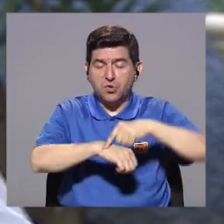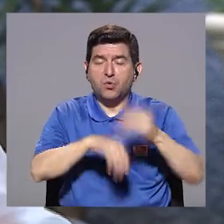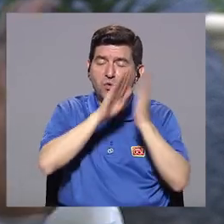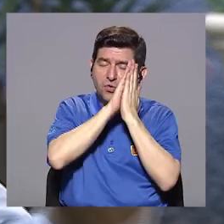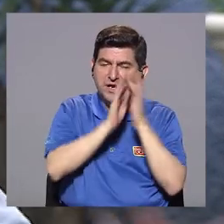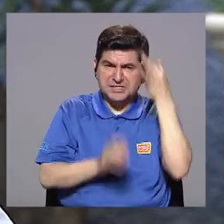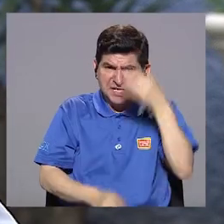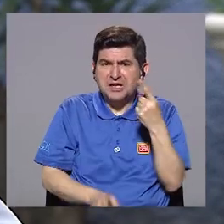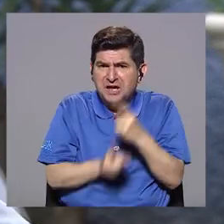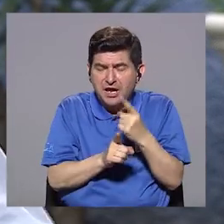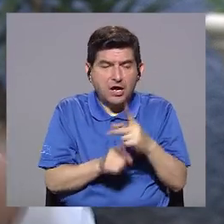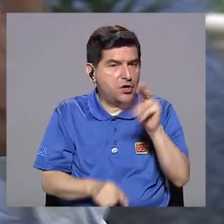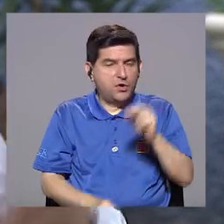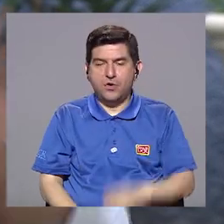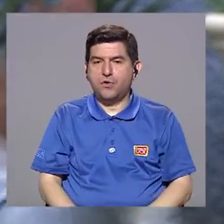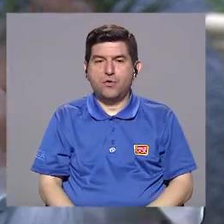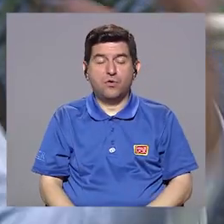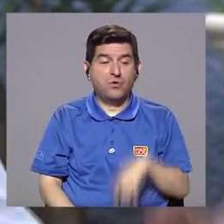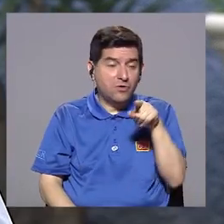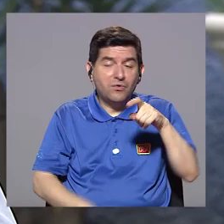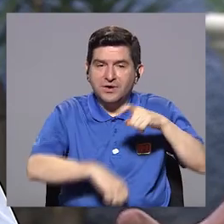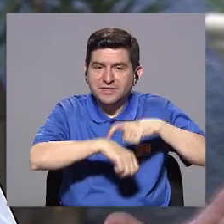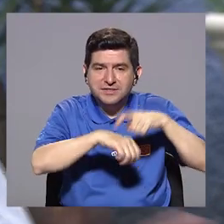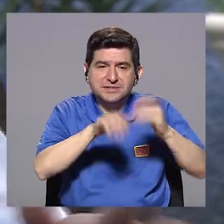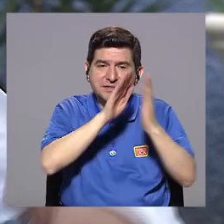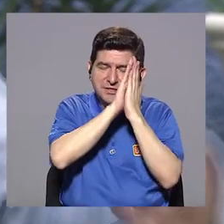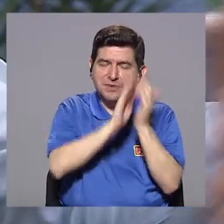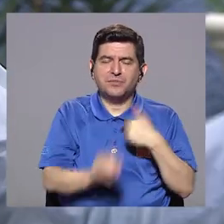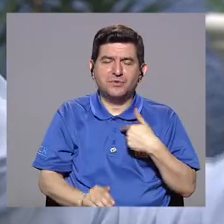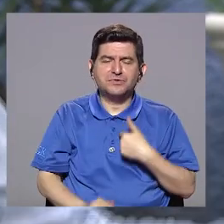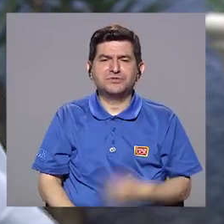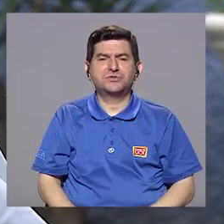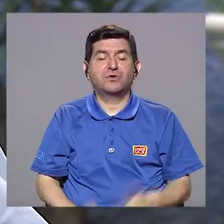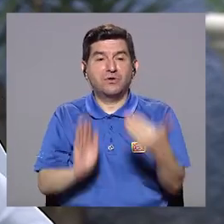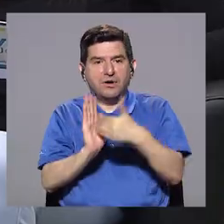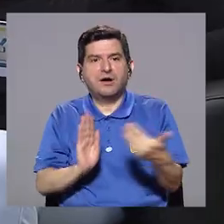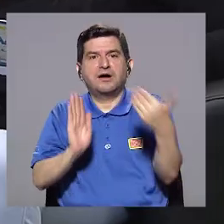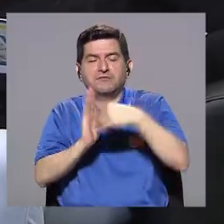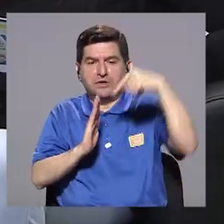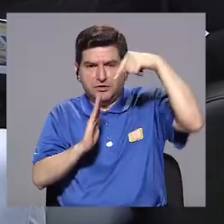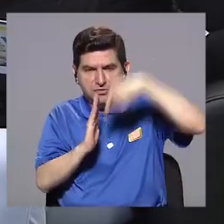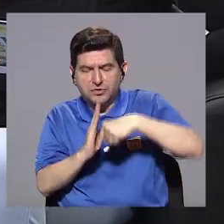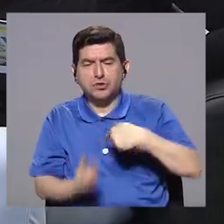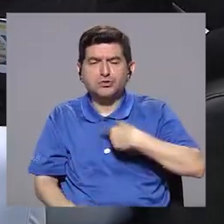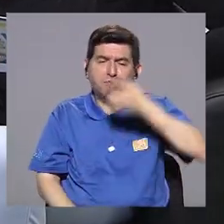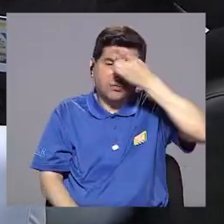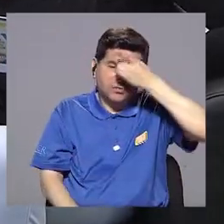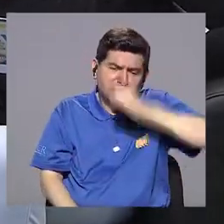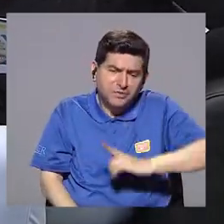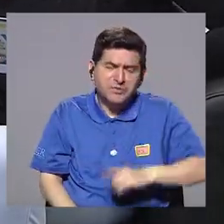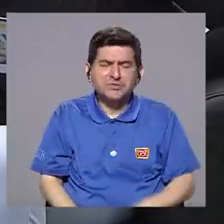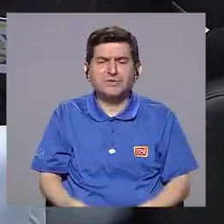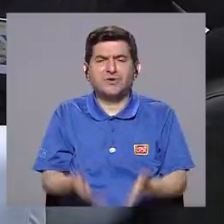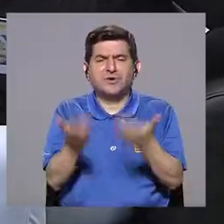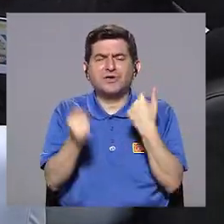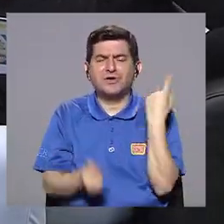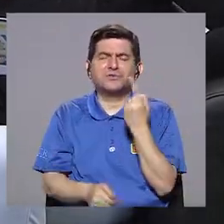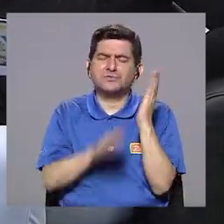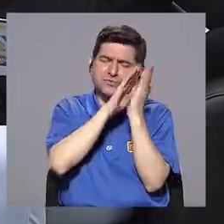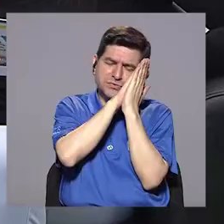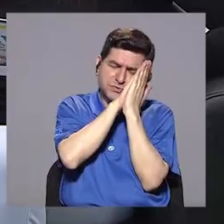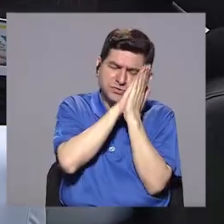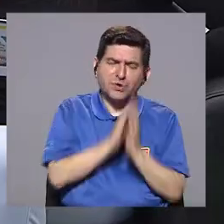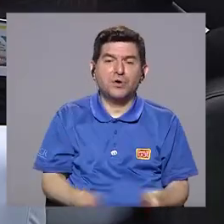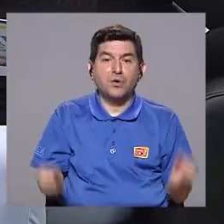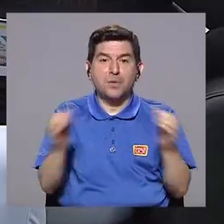correcto. El problema es que durmiendo 3 o 4 horas me voy alterando cada vez más. Cuando estoy con depresión, yo quiero solamente dormir